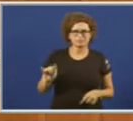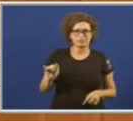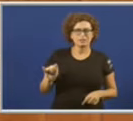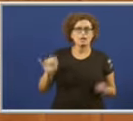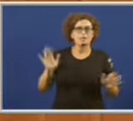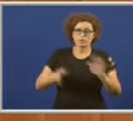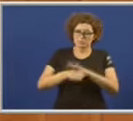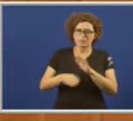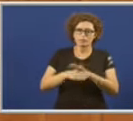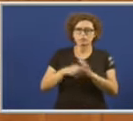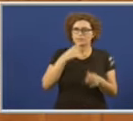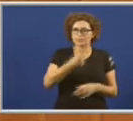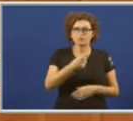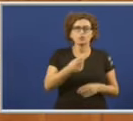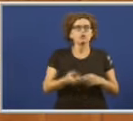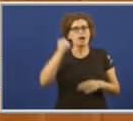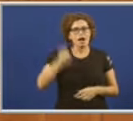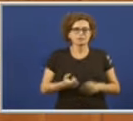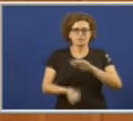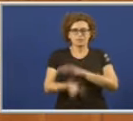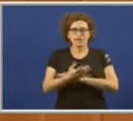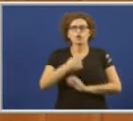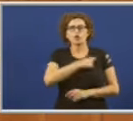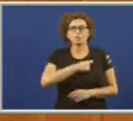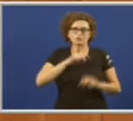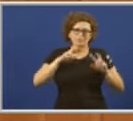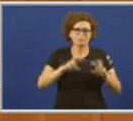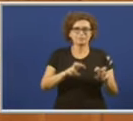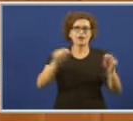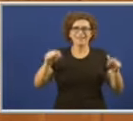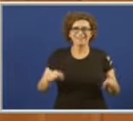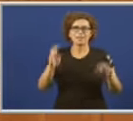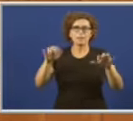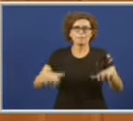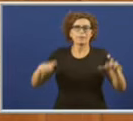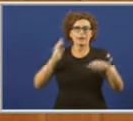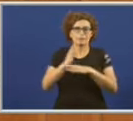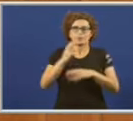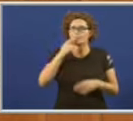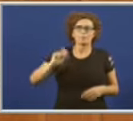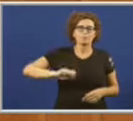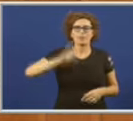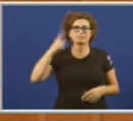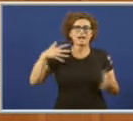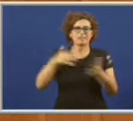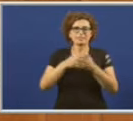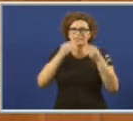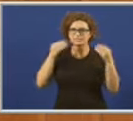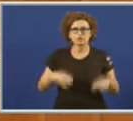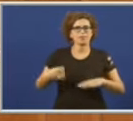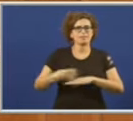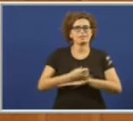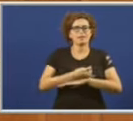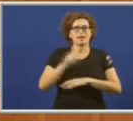insistimos na creación dunha comisión de investigación neste Parlamento sobre o maior accidente ferroviario da nosa historia